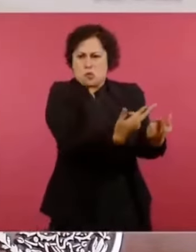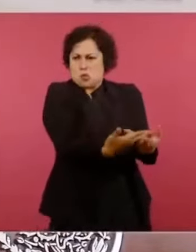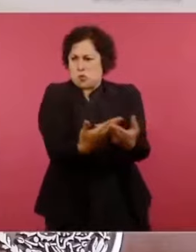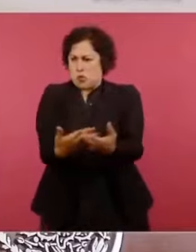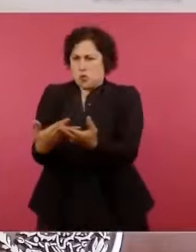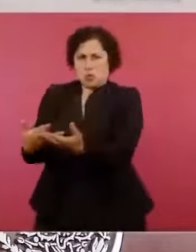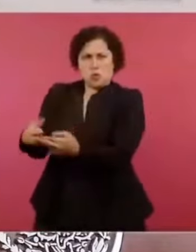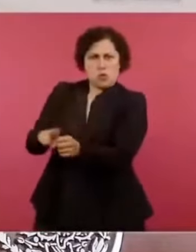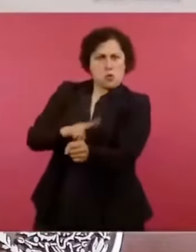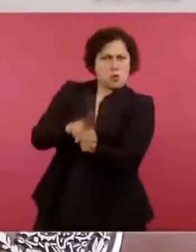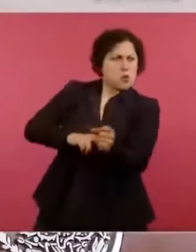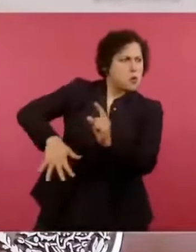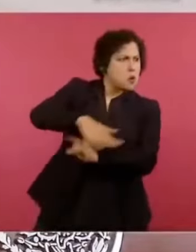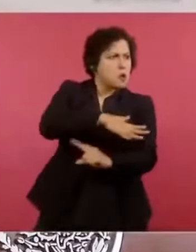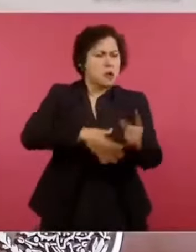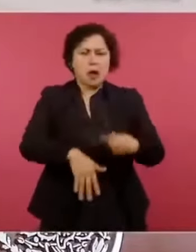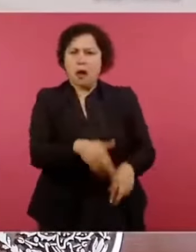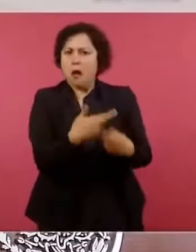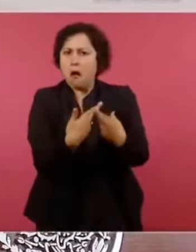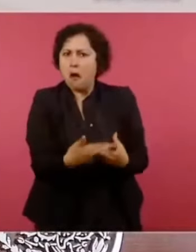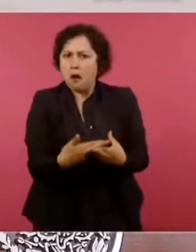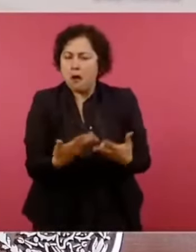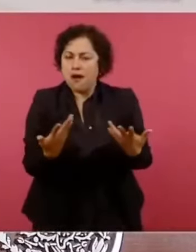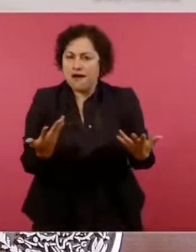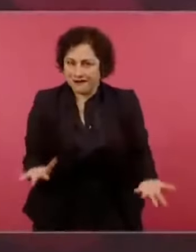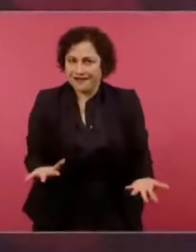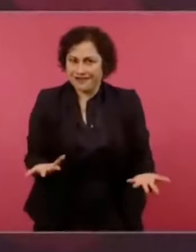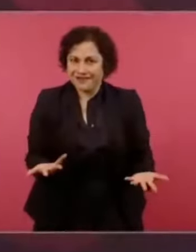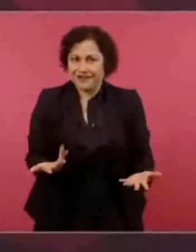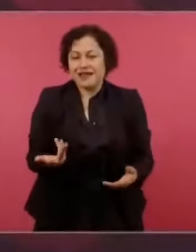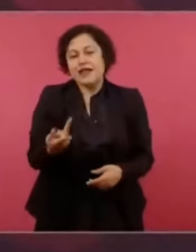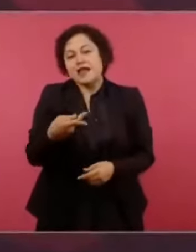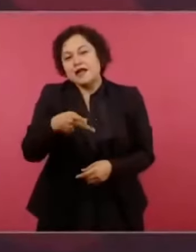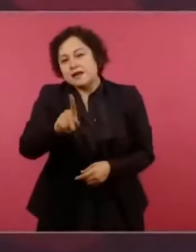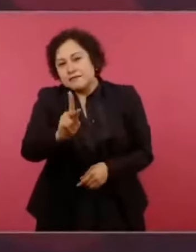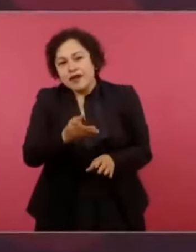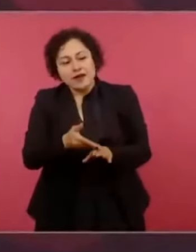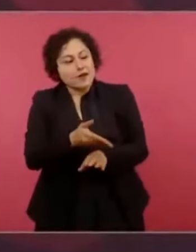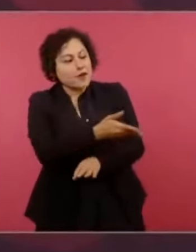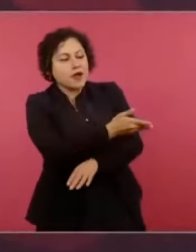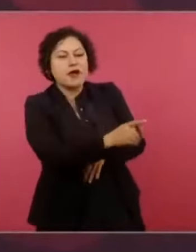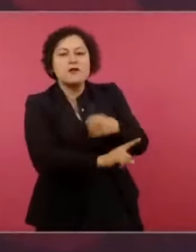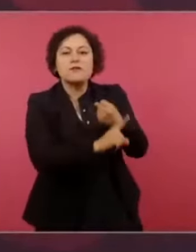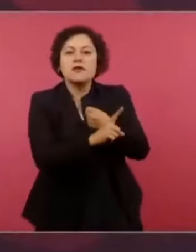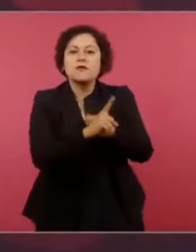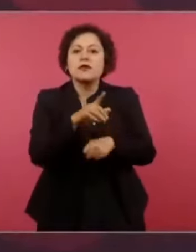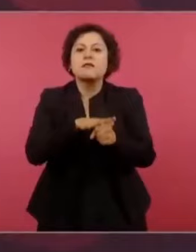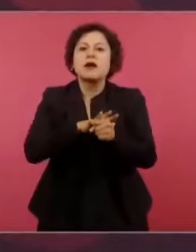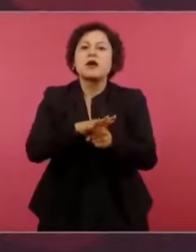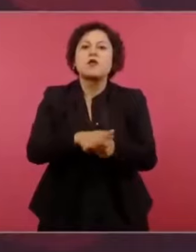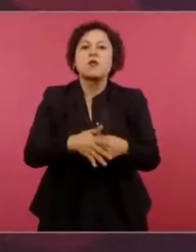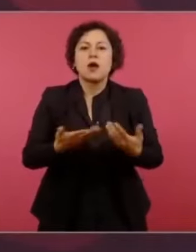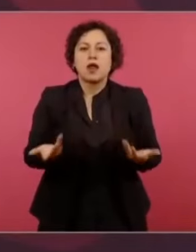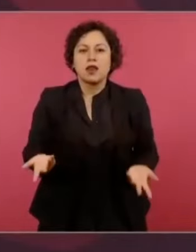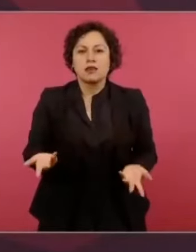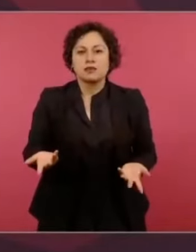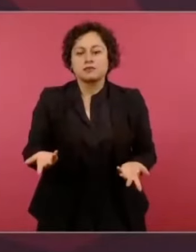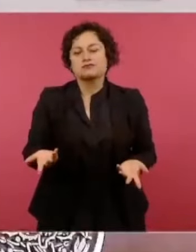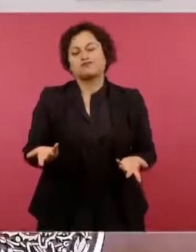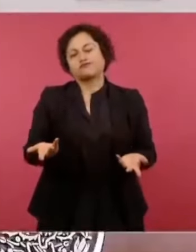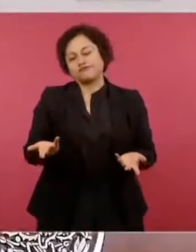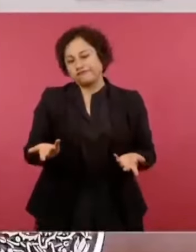el problema en el gobierno era la corrupción.